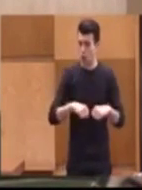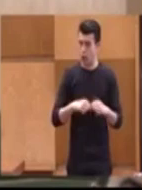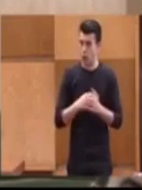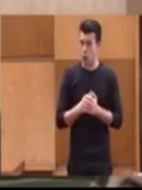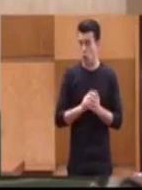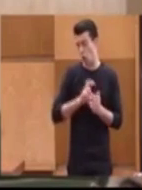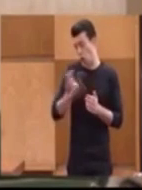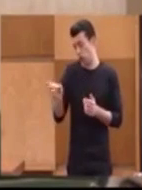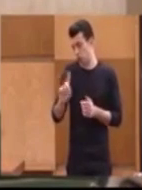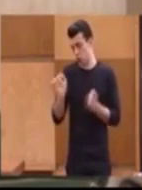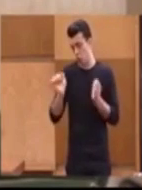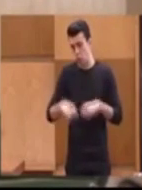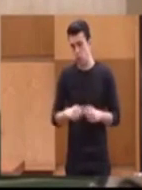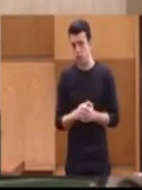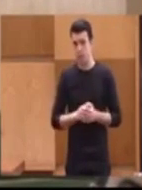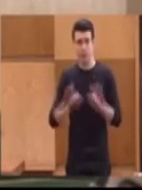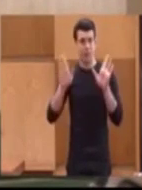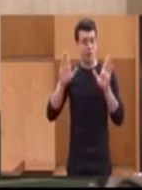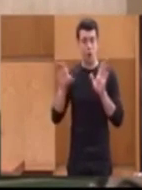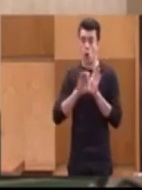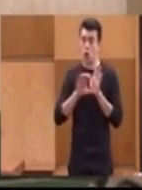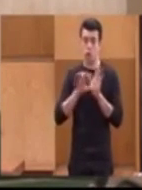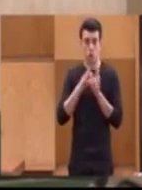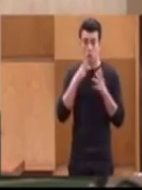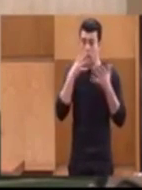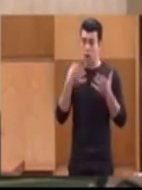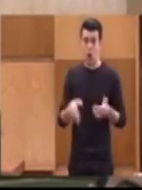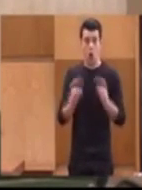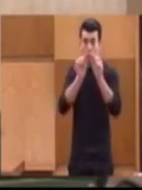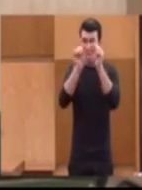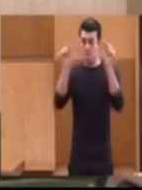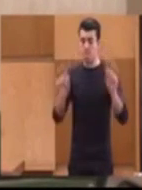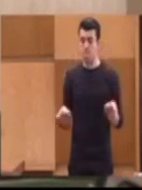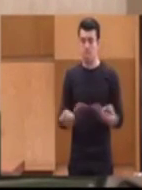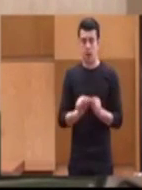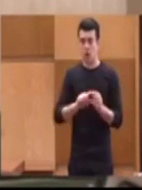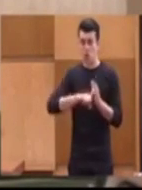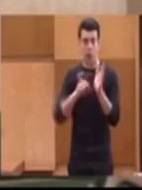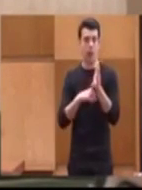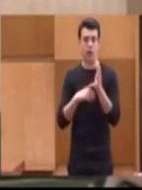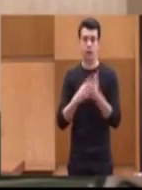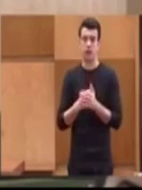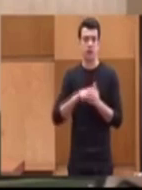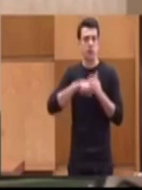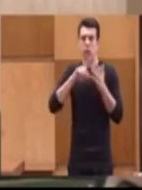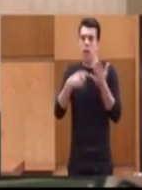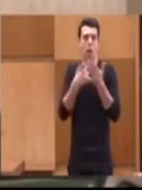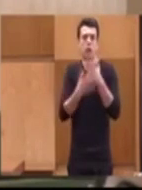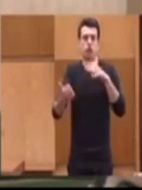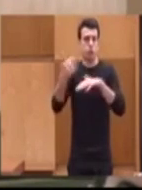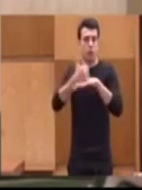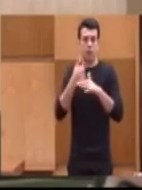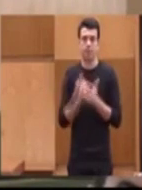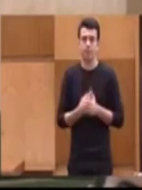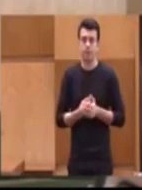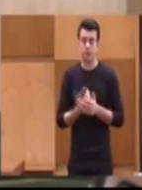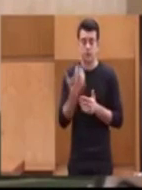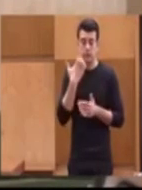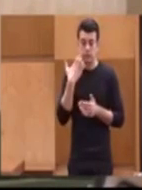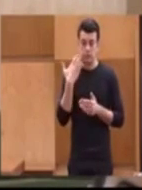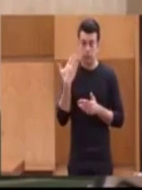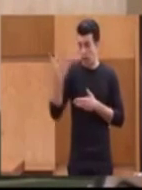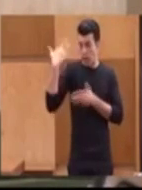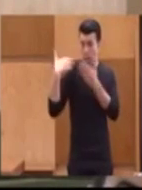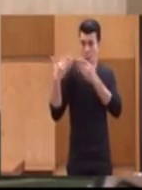y otros no. Pero la Constitución es el actual marco legislativo, la ley de leyes. Y si no hace mucho se